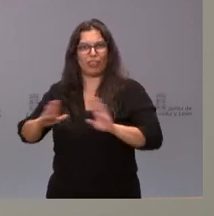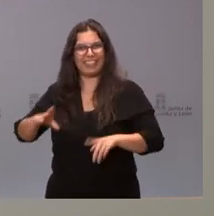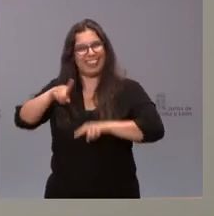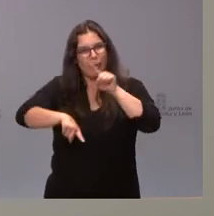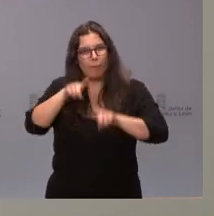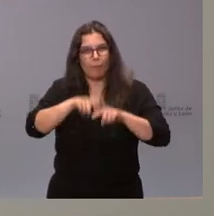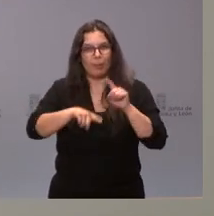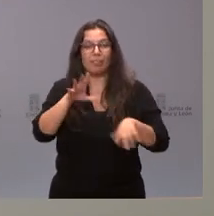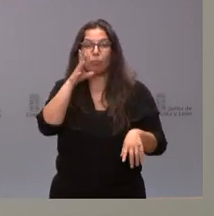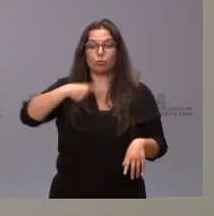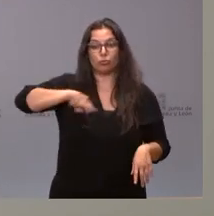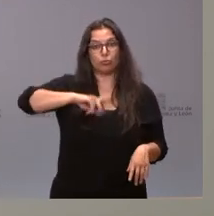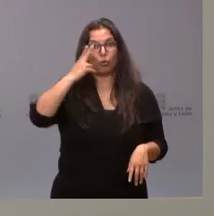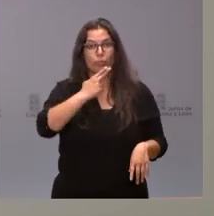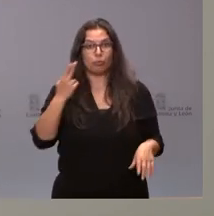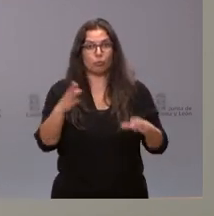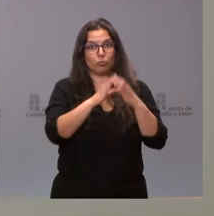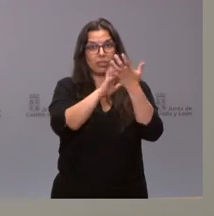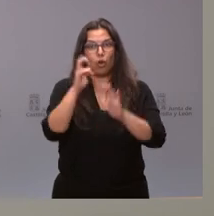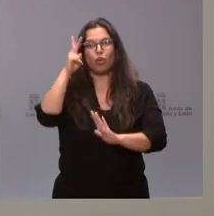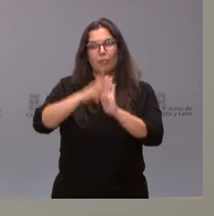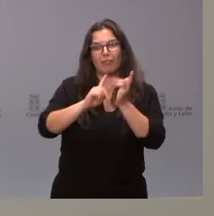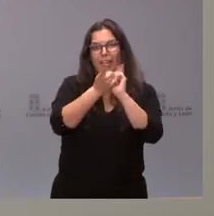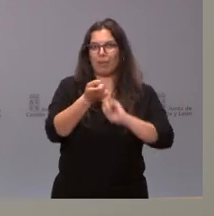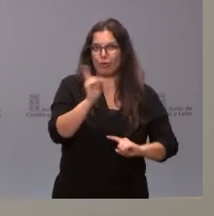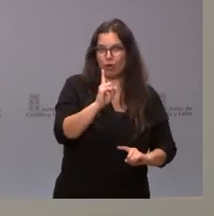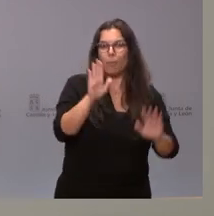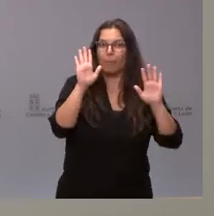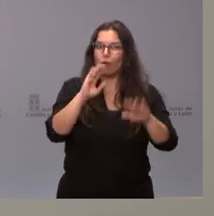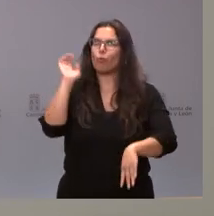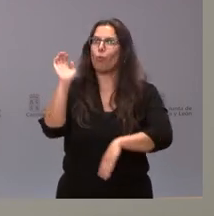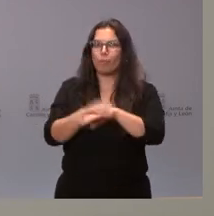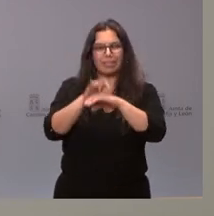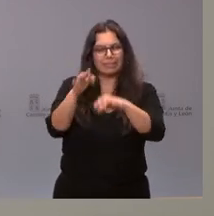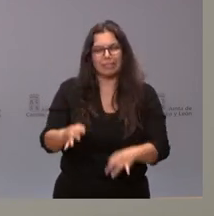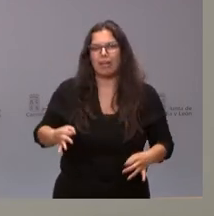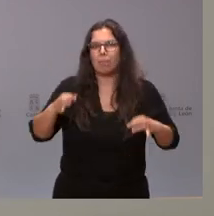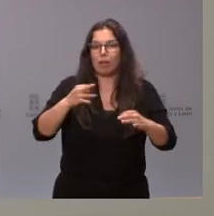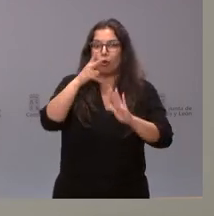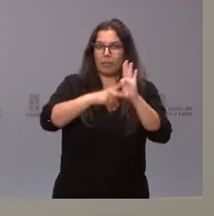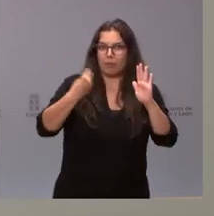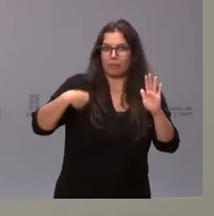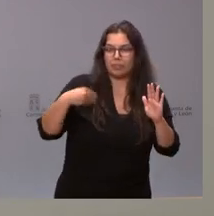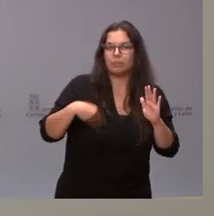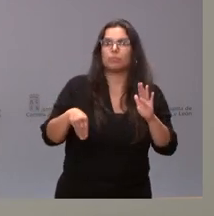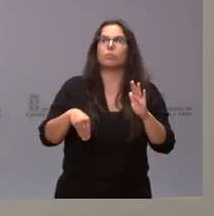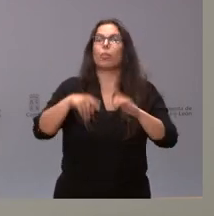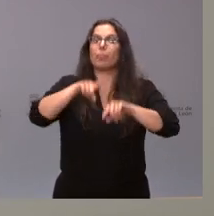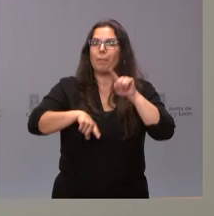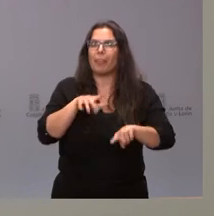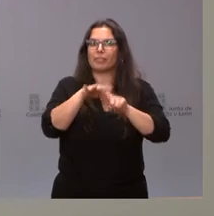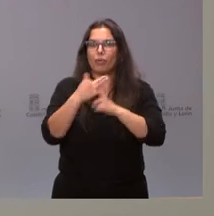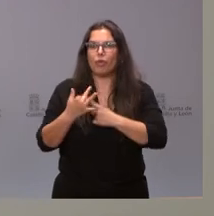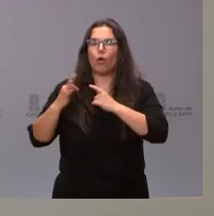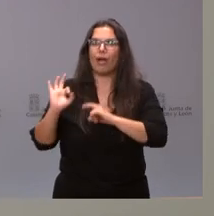compromiso de la Junta de Castillo no es cambiar la normativa, pero sí es aplicar esta normativa en cada una de las circunstancias,